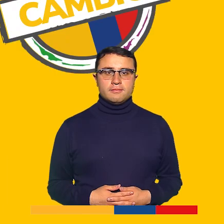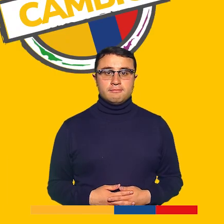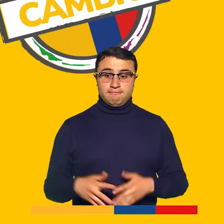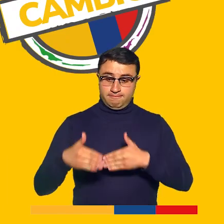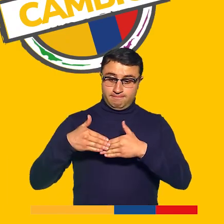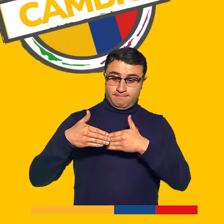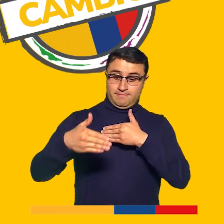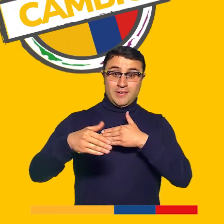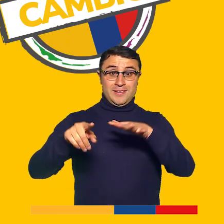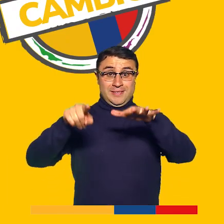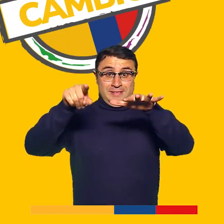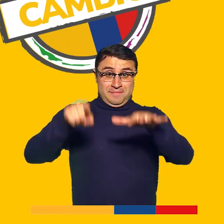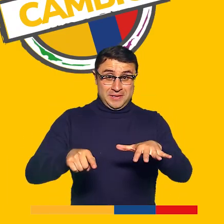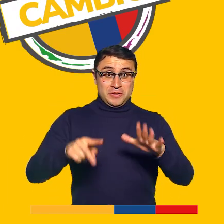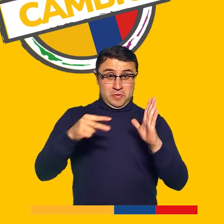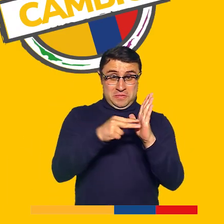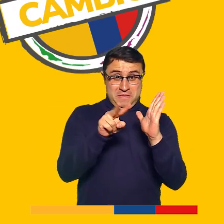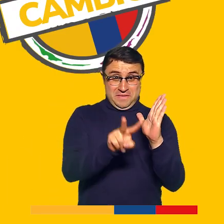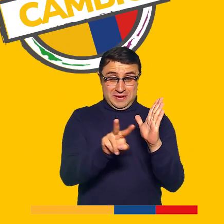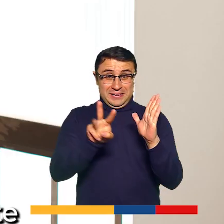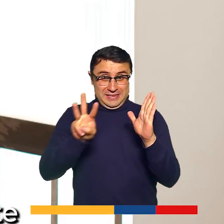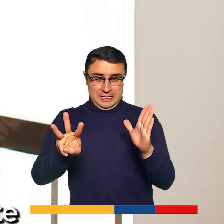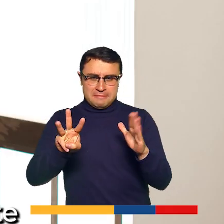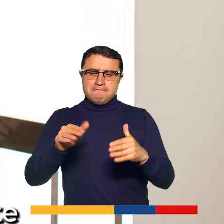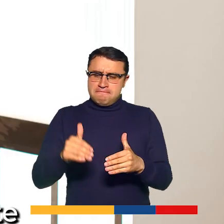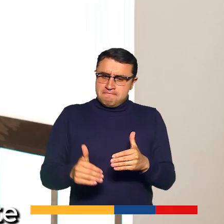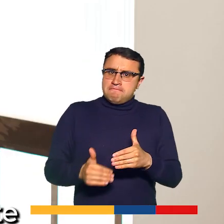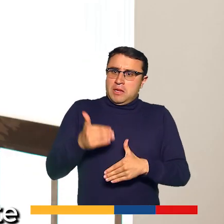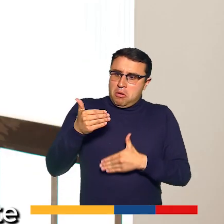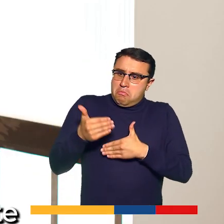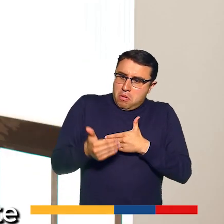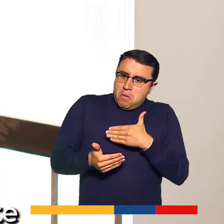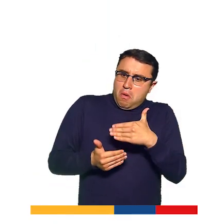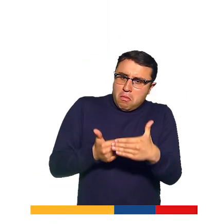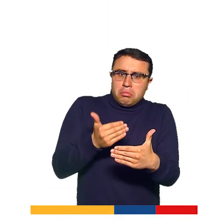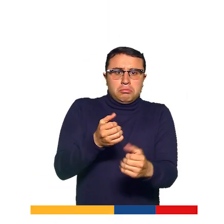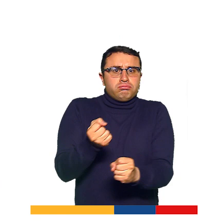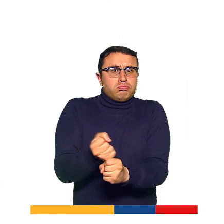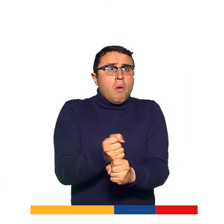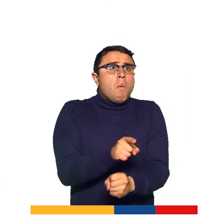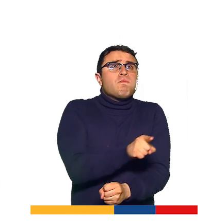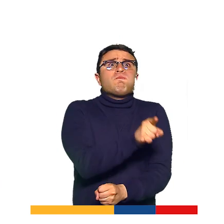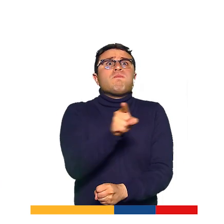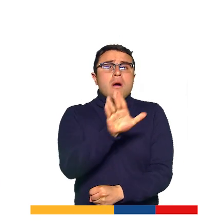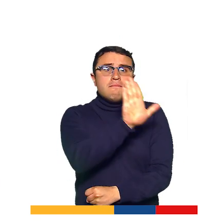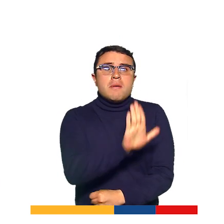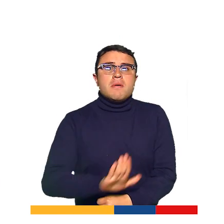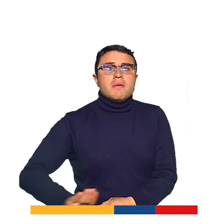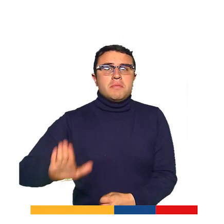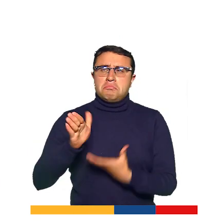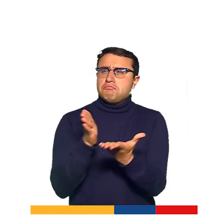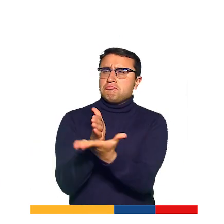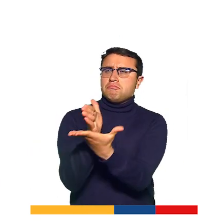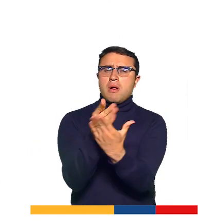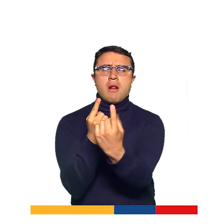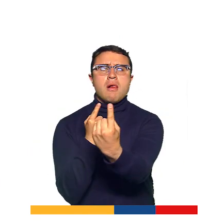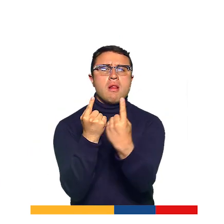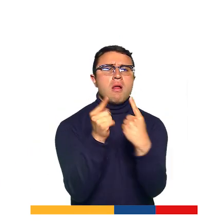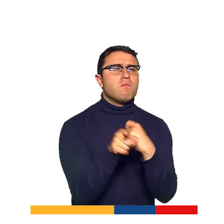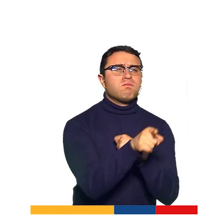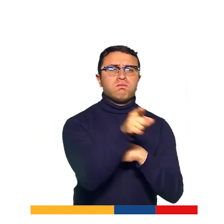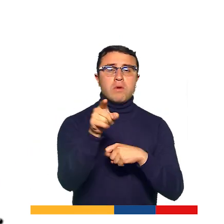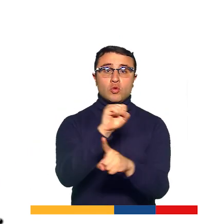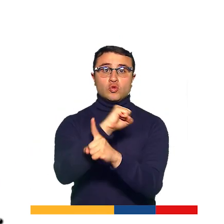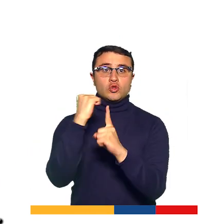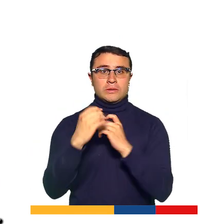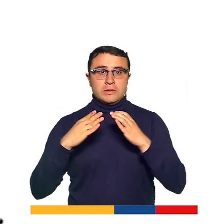Este segundo semestre del 2023 estaremos empezando gradualmente el trabajo en los territorios, los diálogos con la